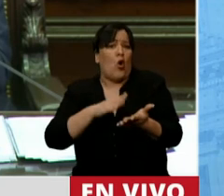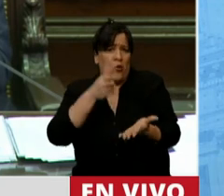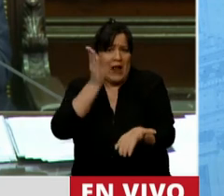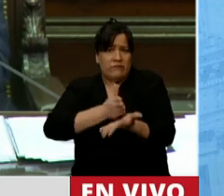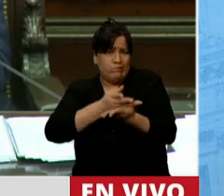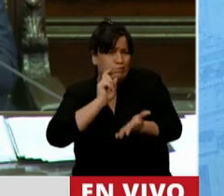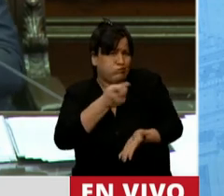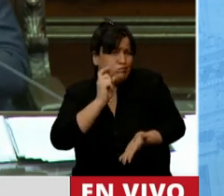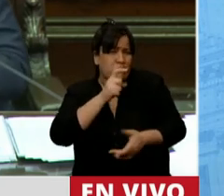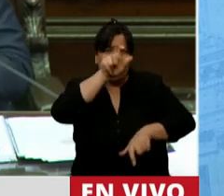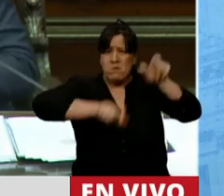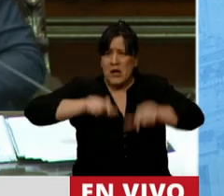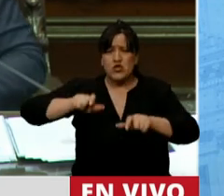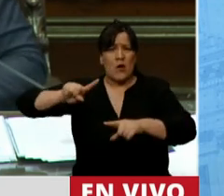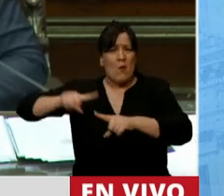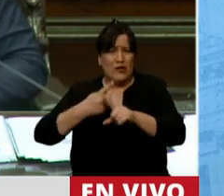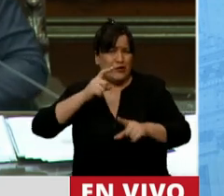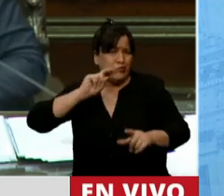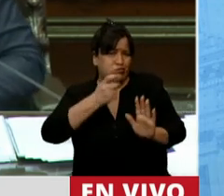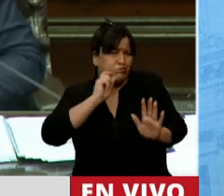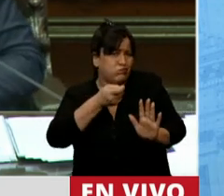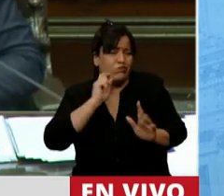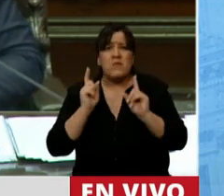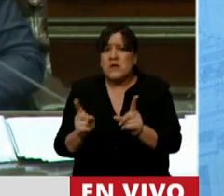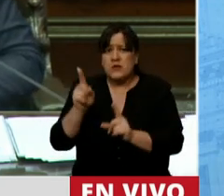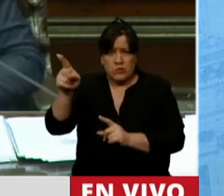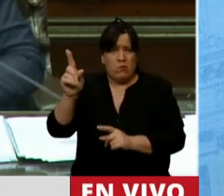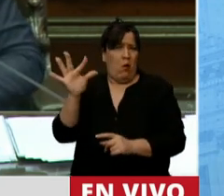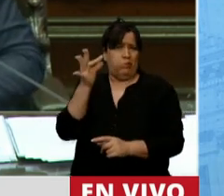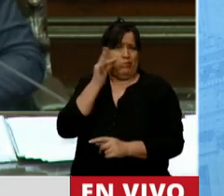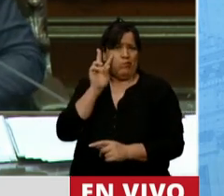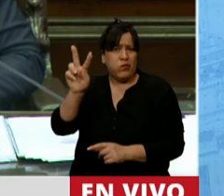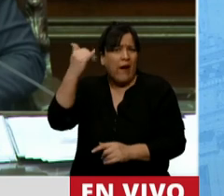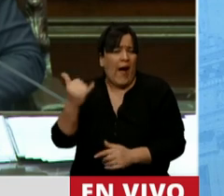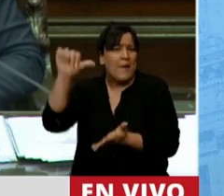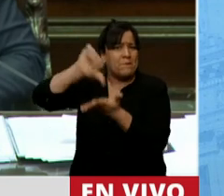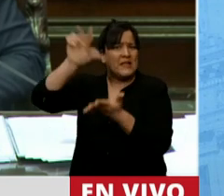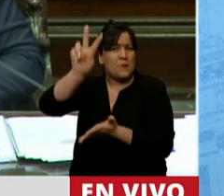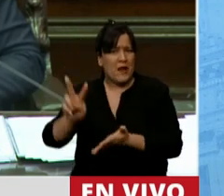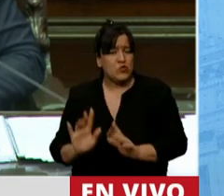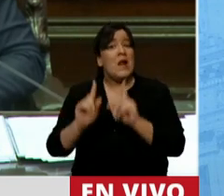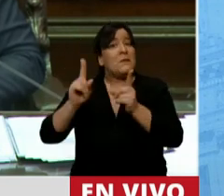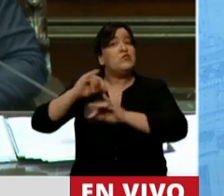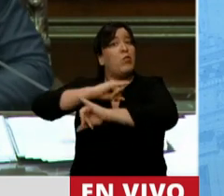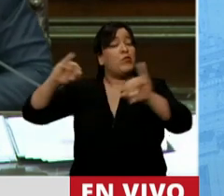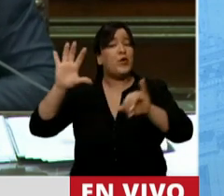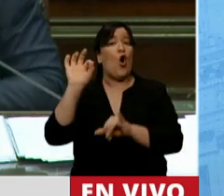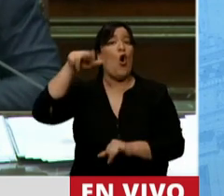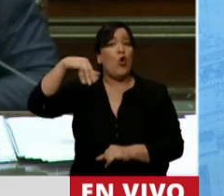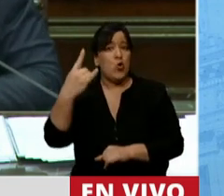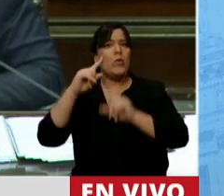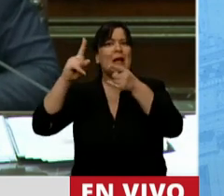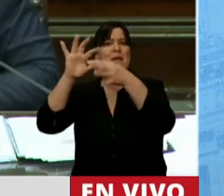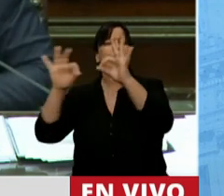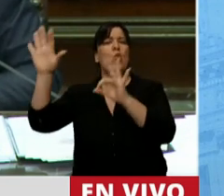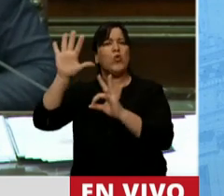derechos civiles, políticos y humanos que se están registrando en Venezuela, tal como lo informan la ONU y la Unión Europea.